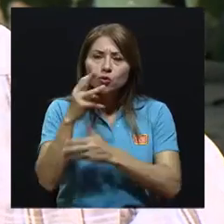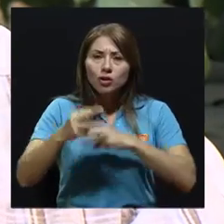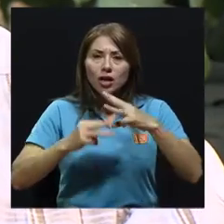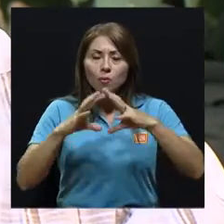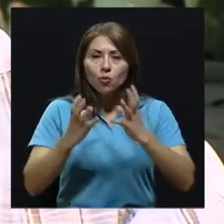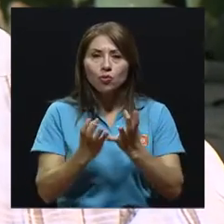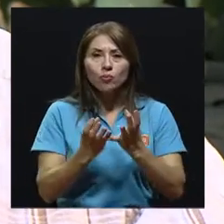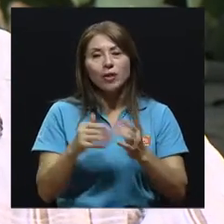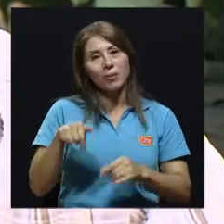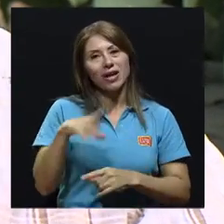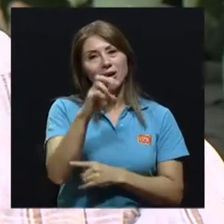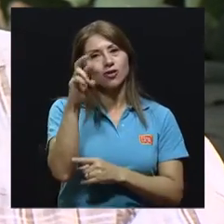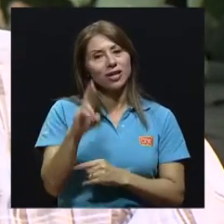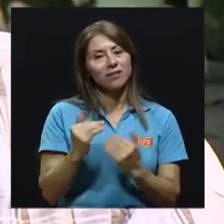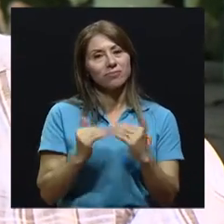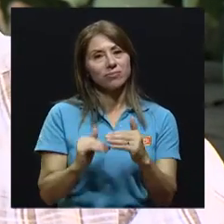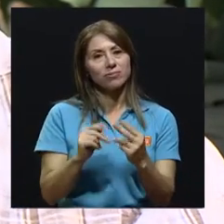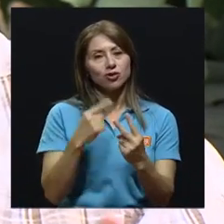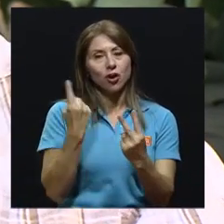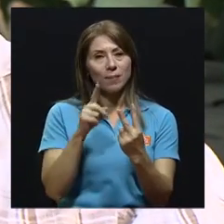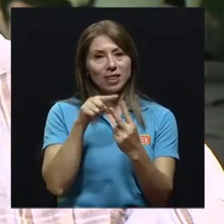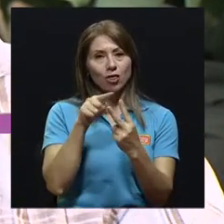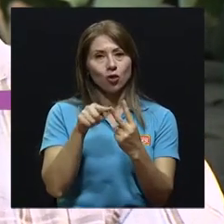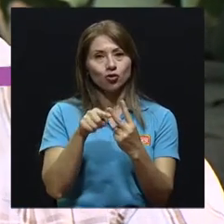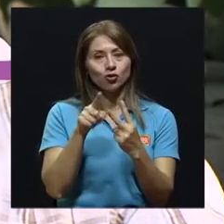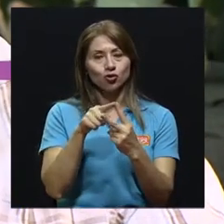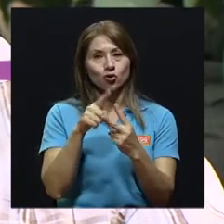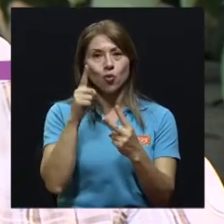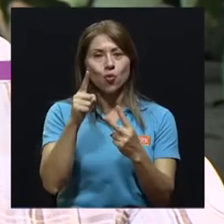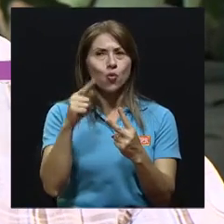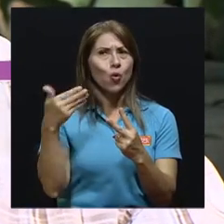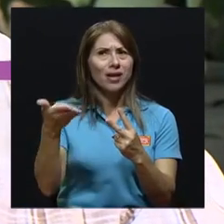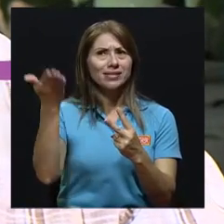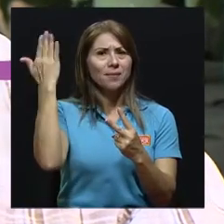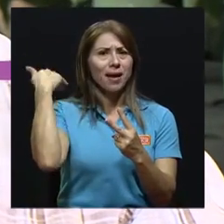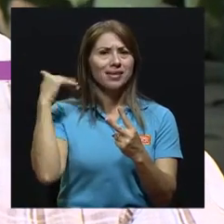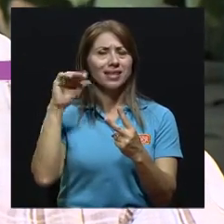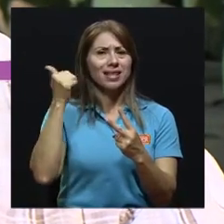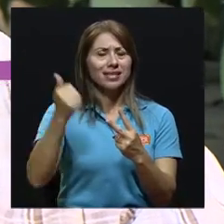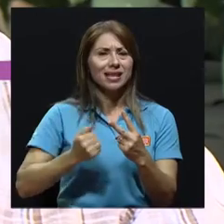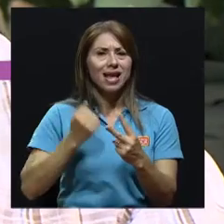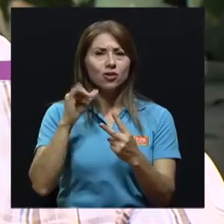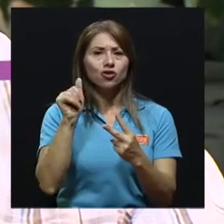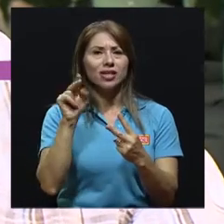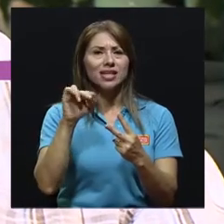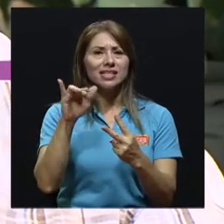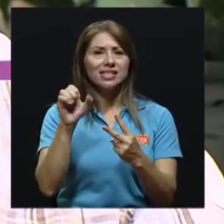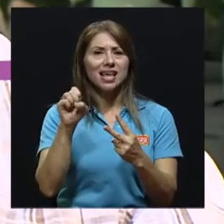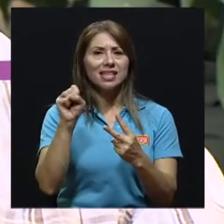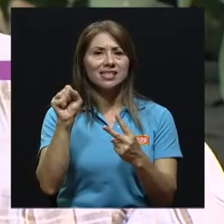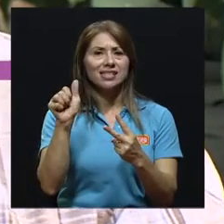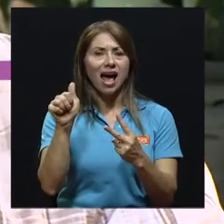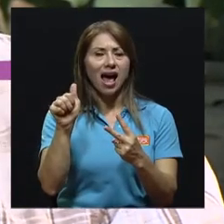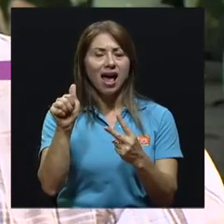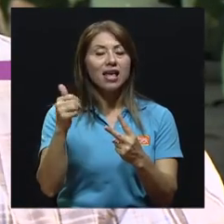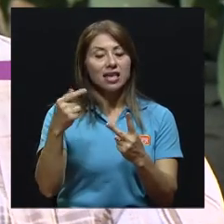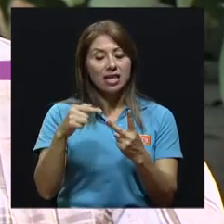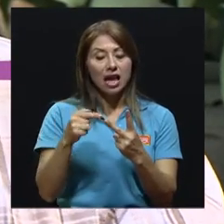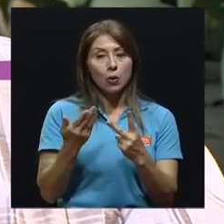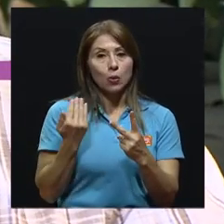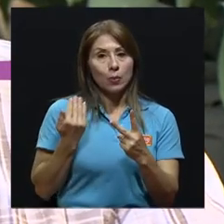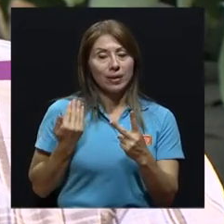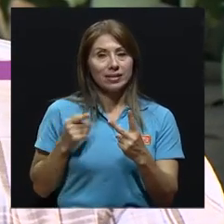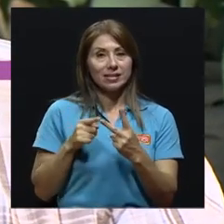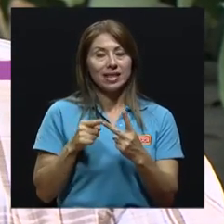son muy limitados. Solo existen dos estudios, uno que se hizo hace más de 10 años, que hizo el INCIENSA, y ahora un estudio más